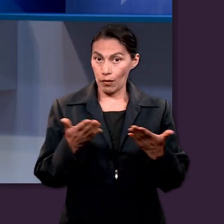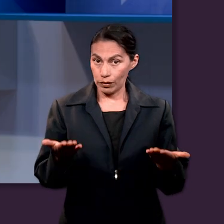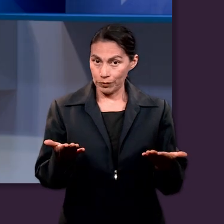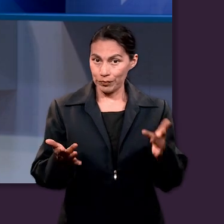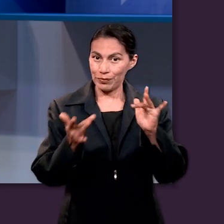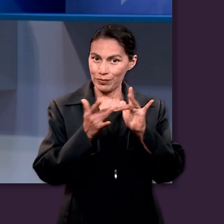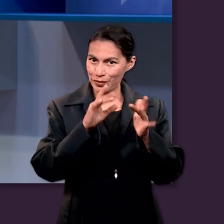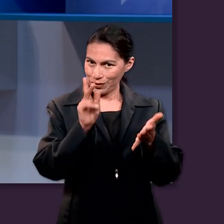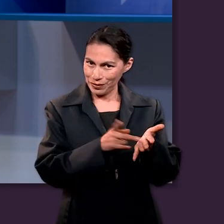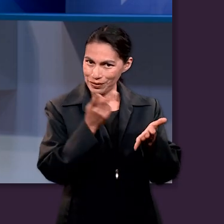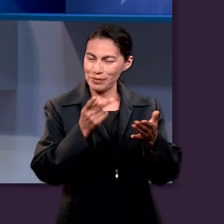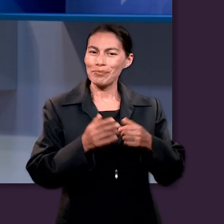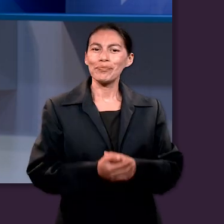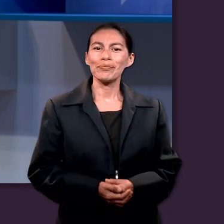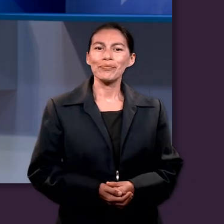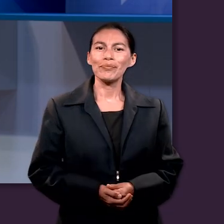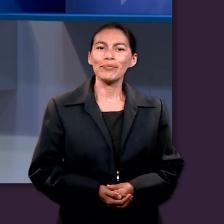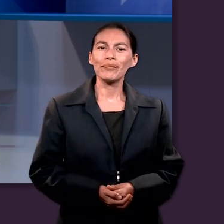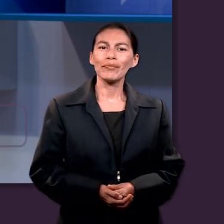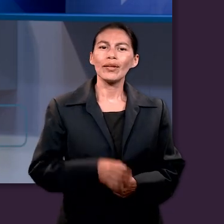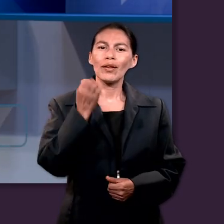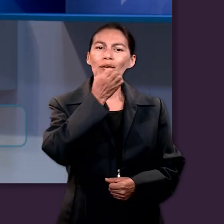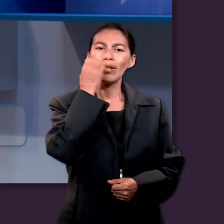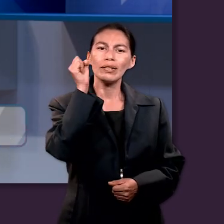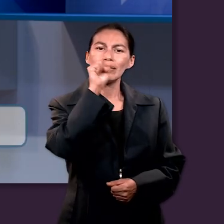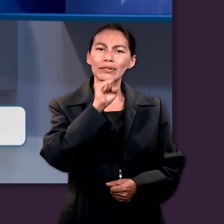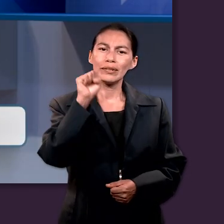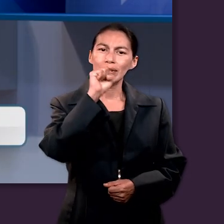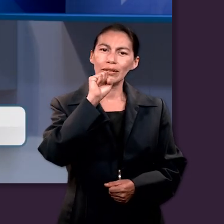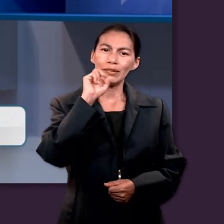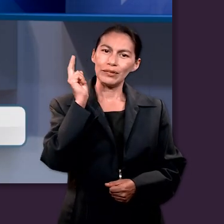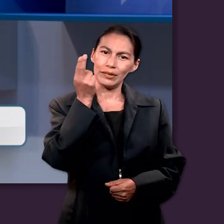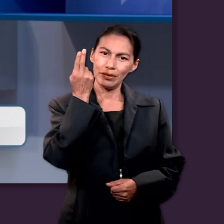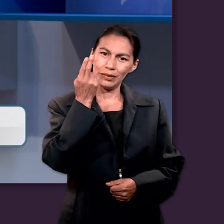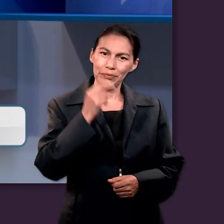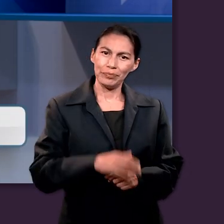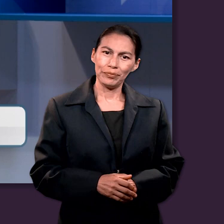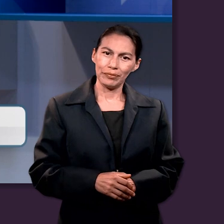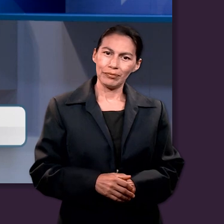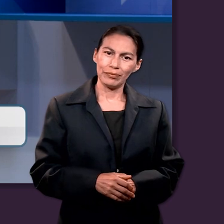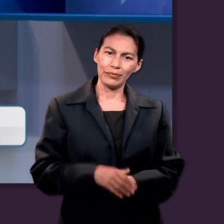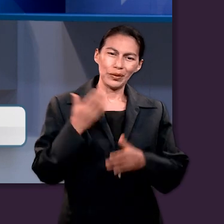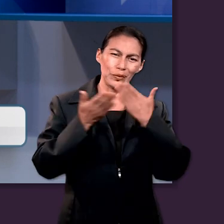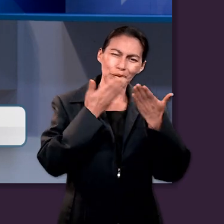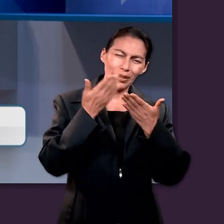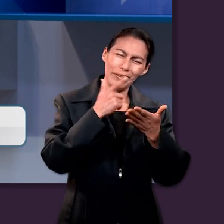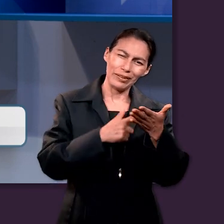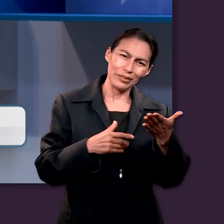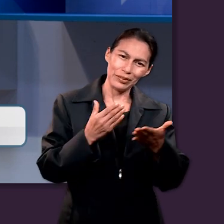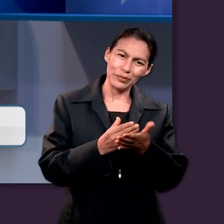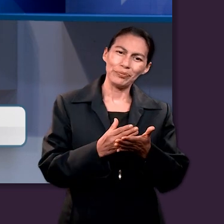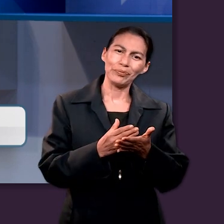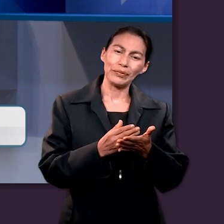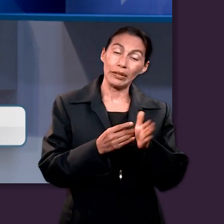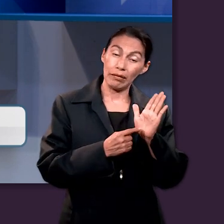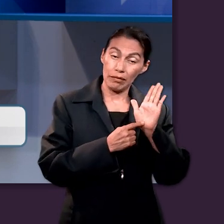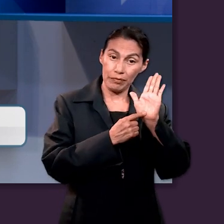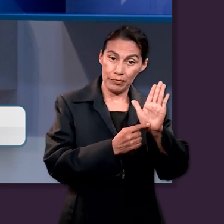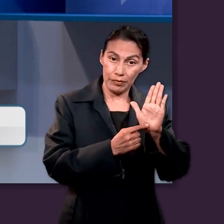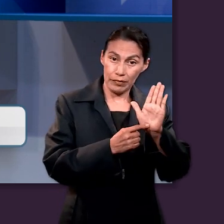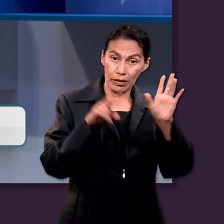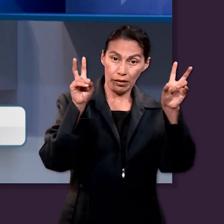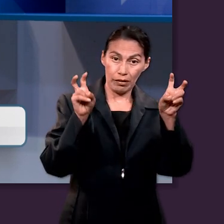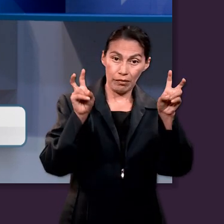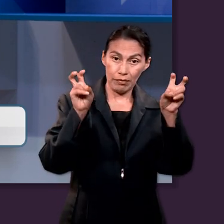Pues estamos de regreso en este estudio de la Escuela Sabática Universitaria. Y bueno, antes del corte, habíamos seguido lo que